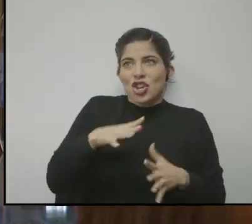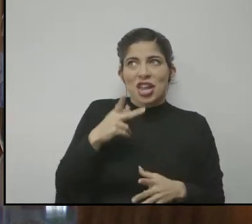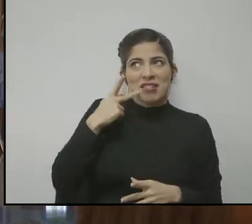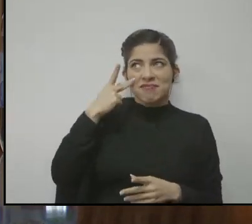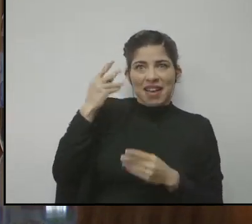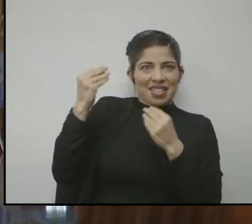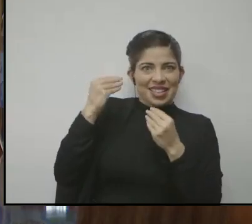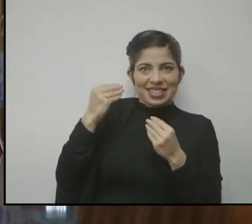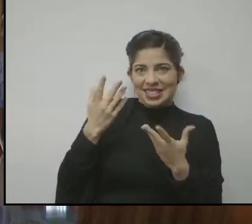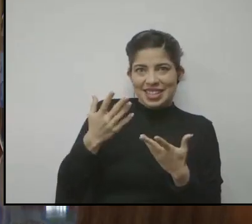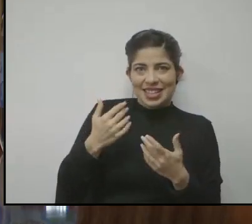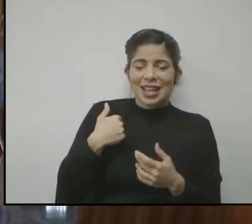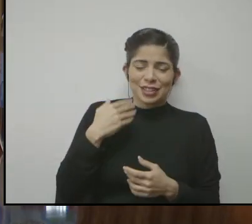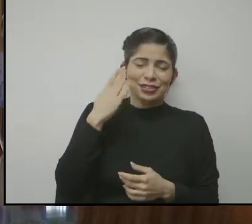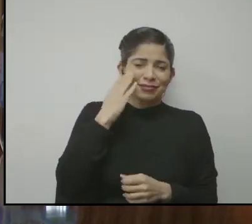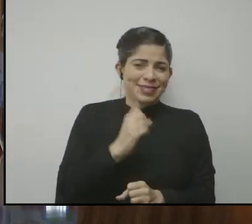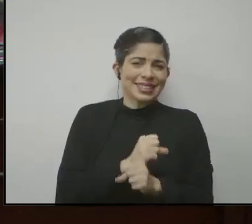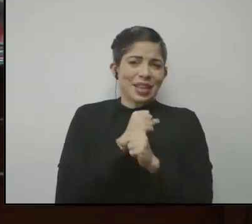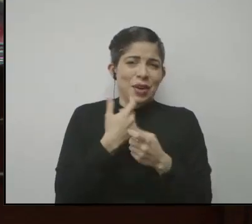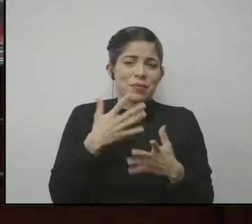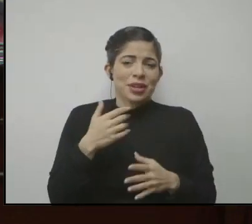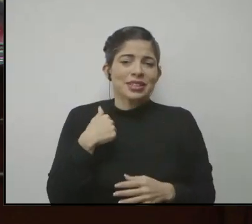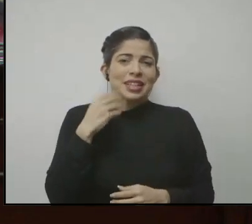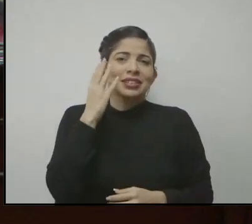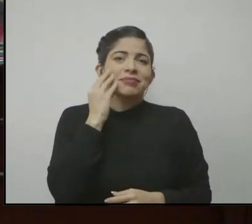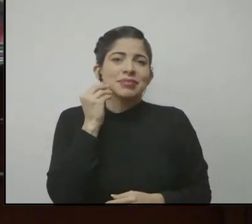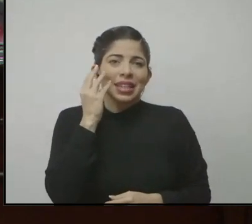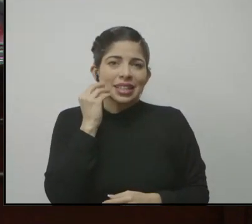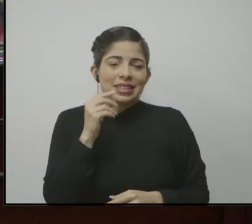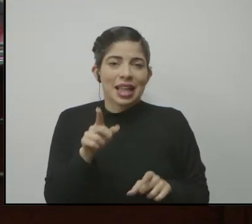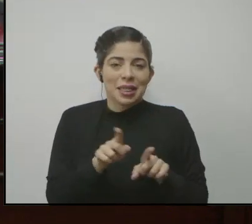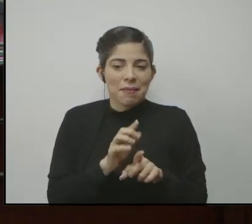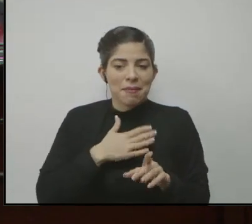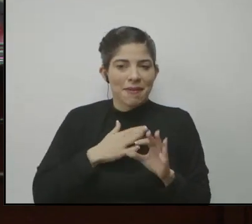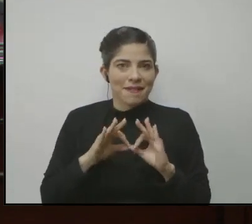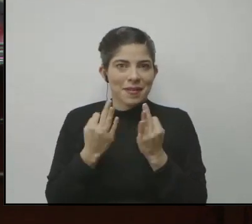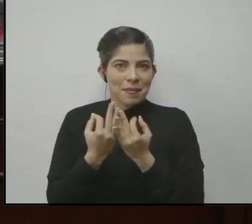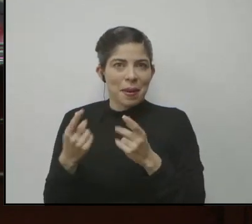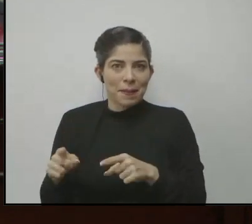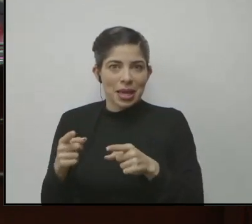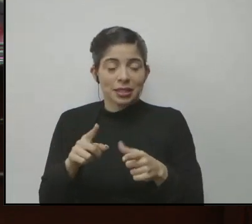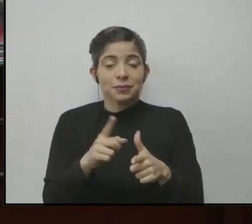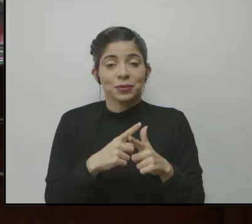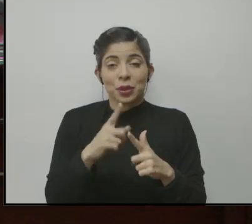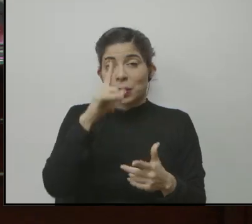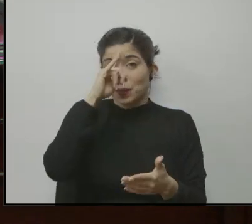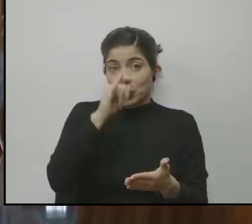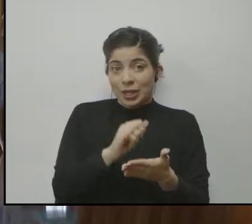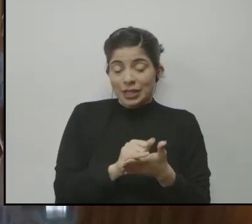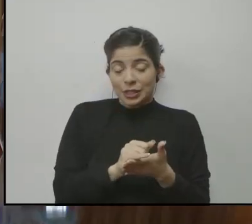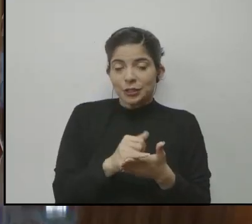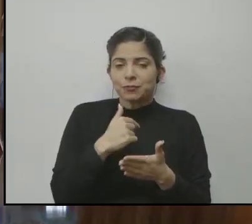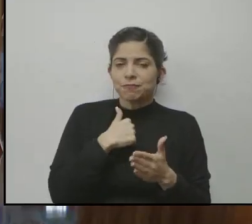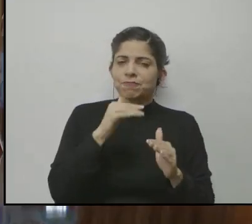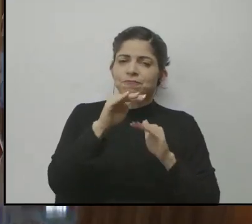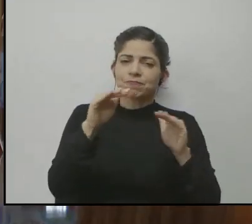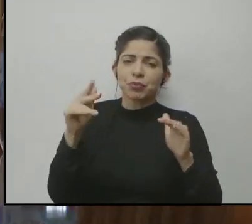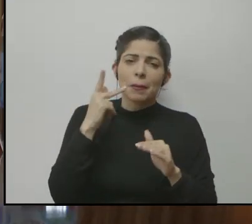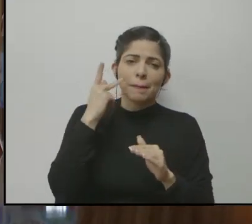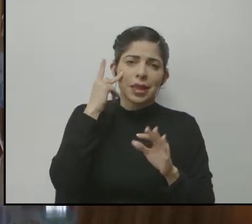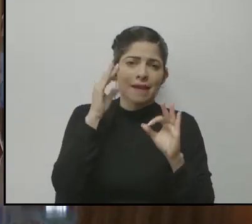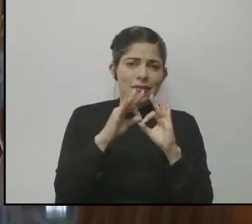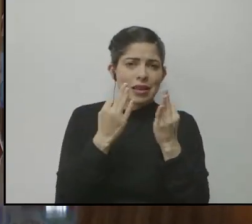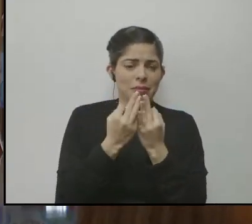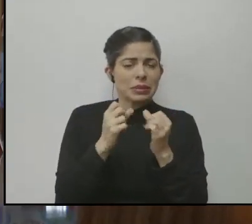docentes, eso estoy convencidísima porque lo viví también en mi familia. Entonces en ese sentido un llamado a los padres de